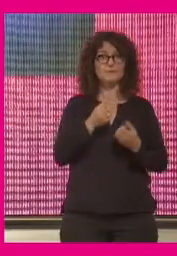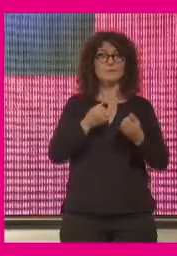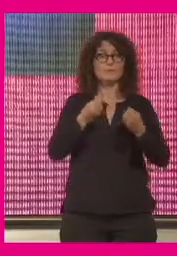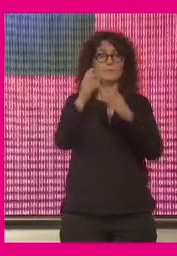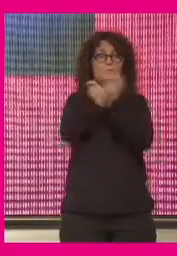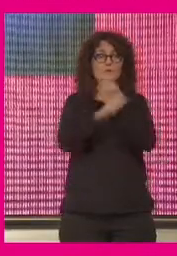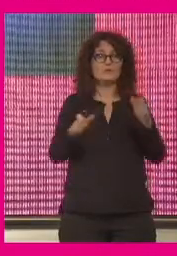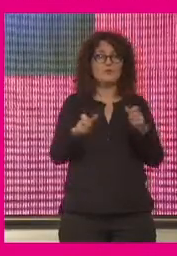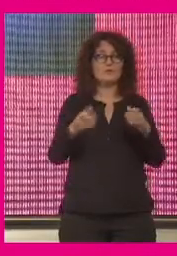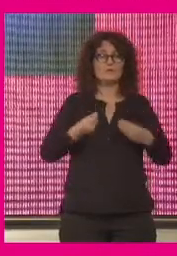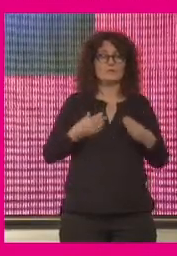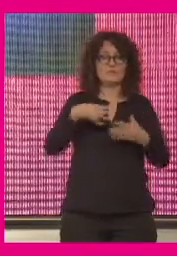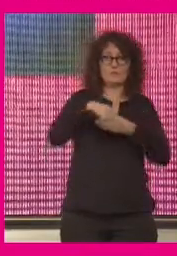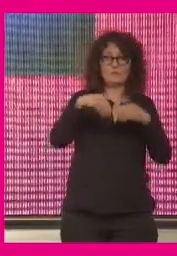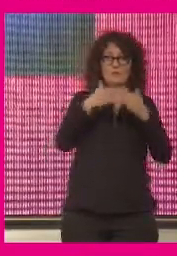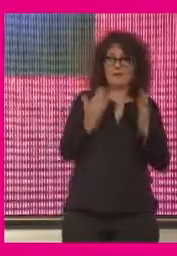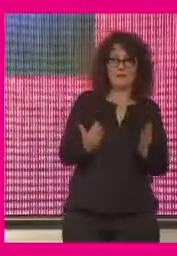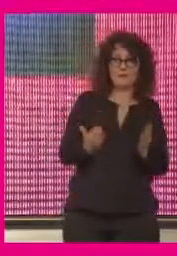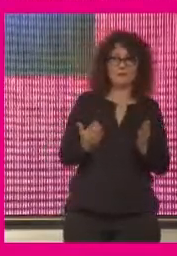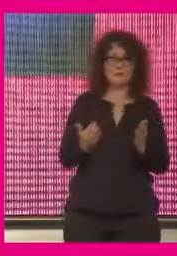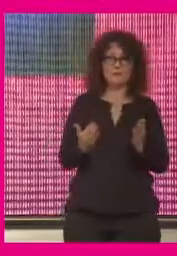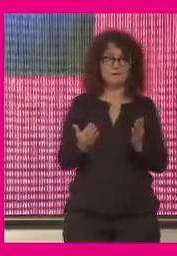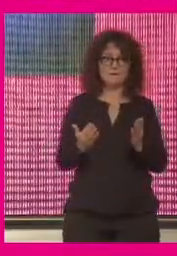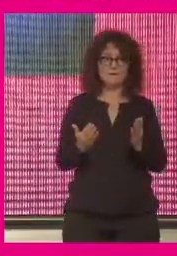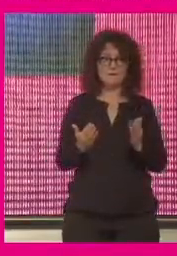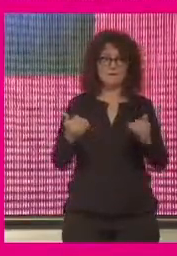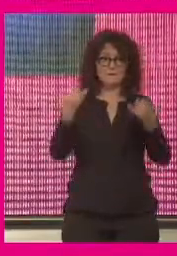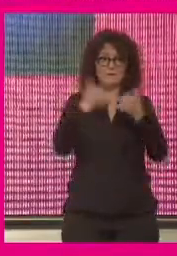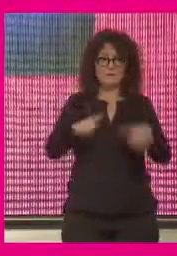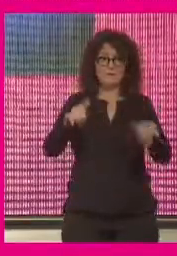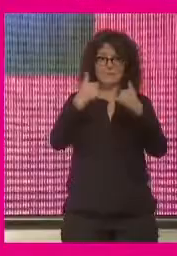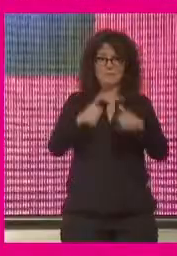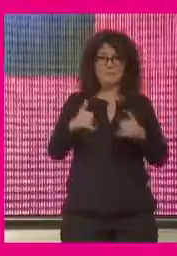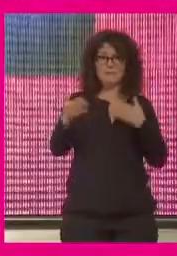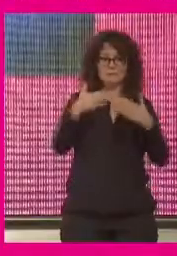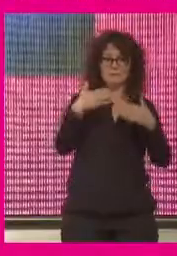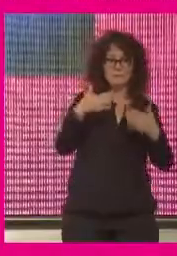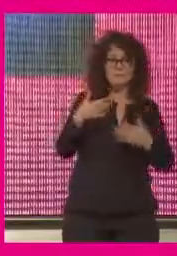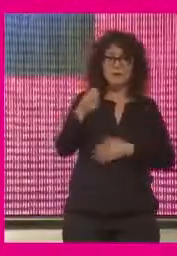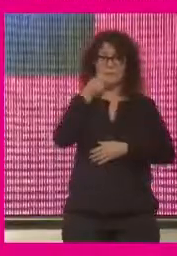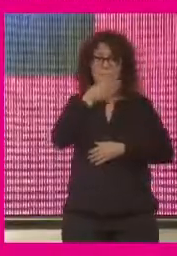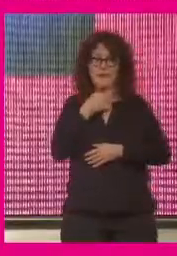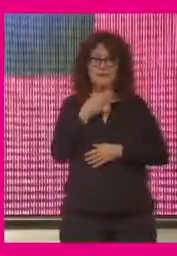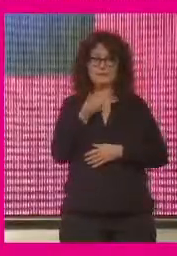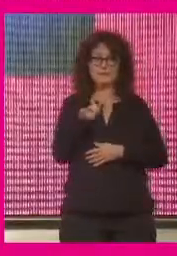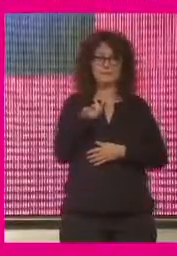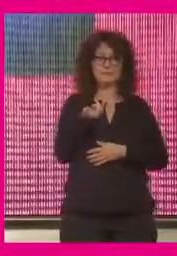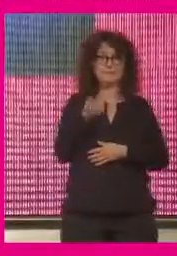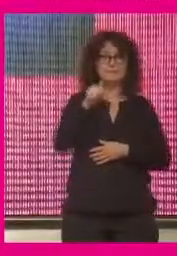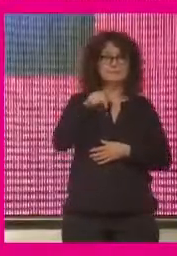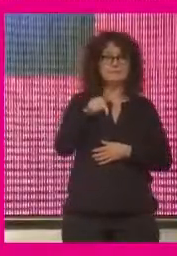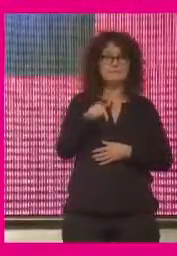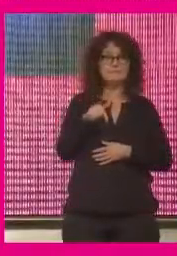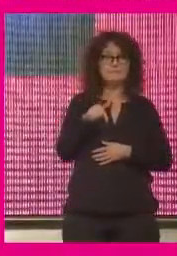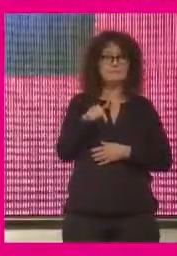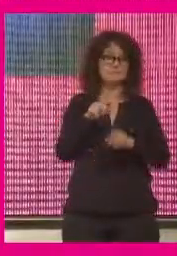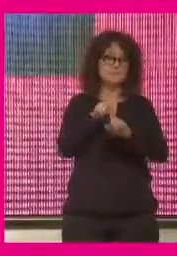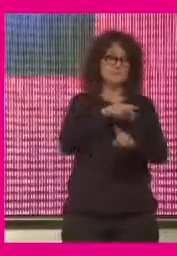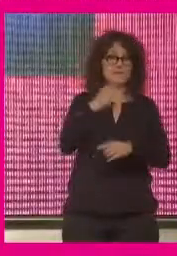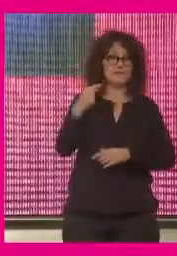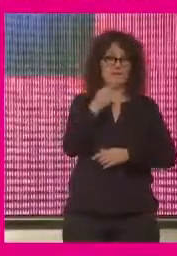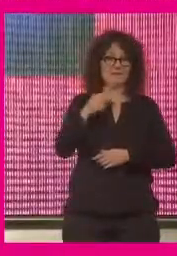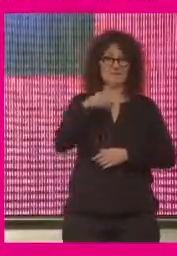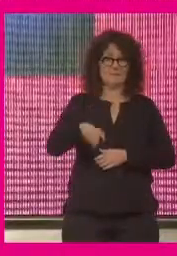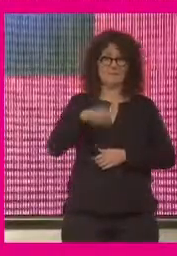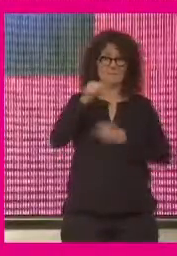misma casa donde nos encantan las aglomeraciones y la charla en los bares quizá esto ha tenido una consecuencia negativa en la provocación de la